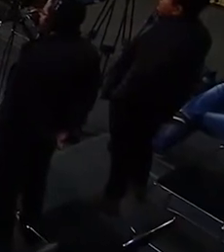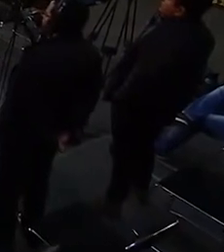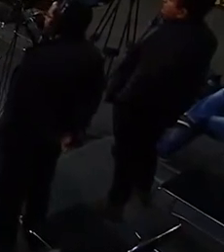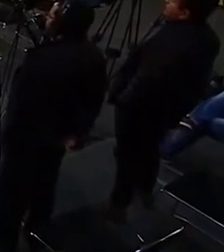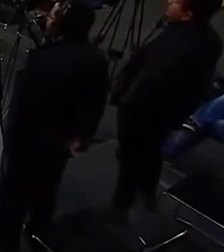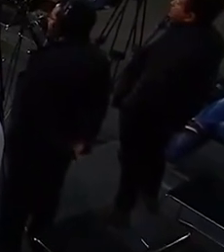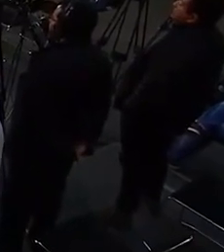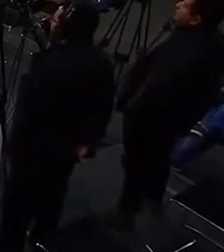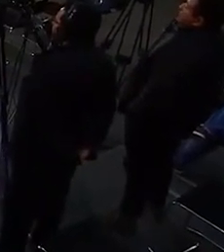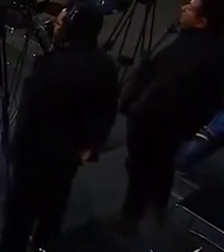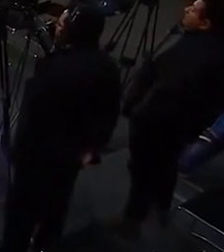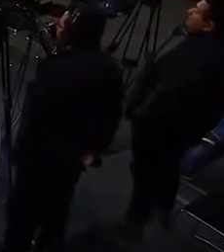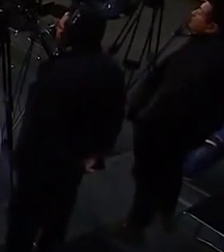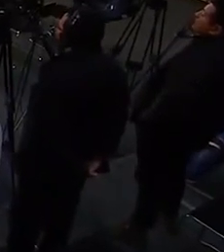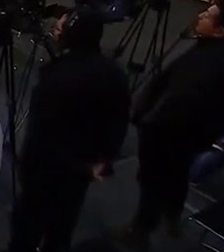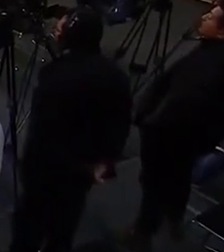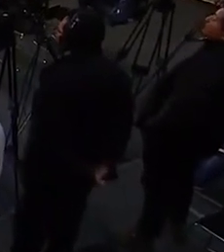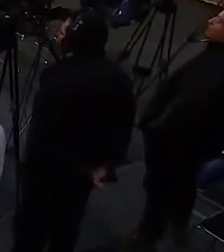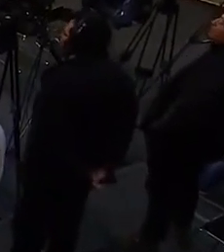humanismo,